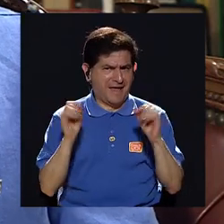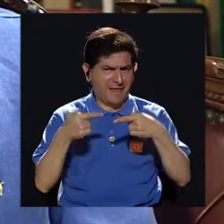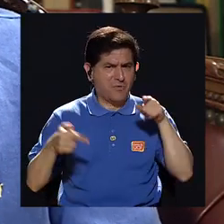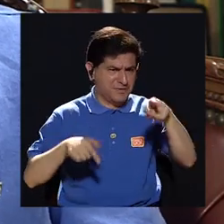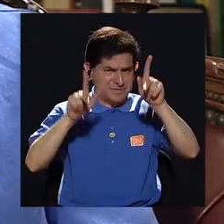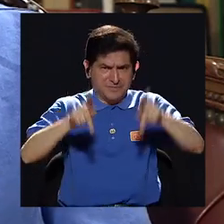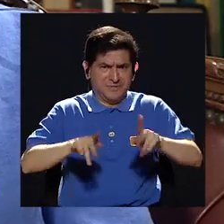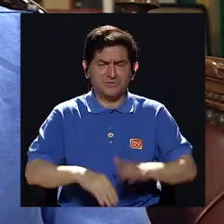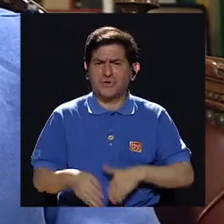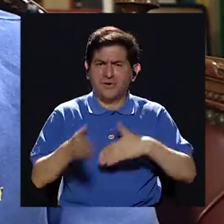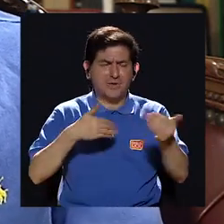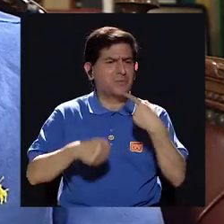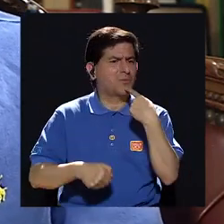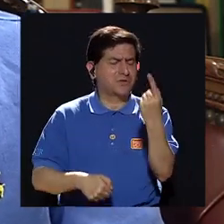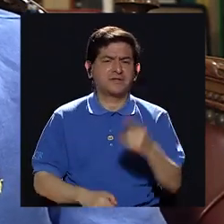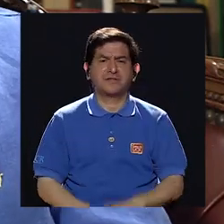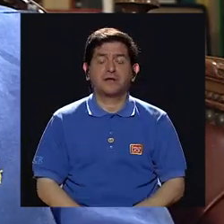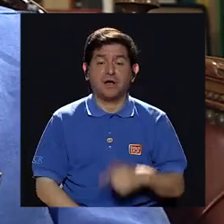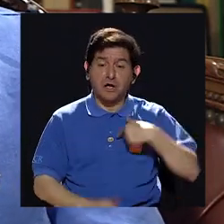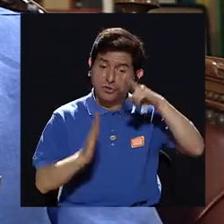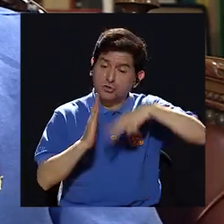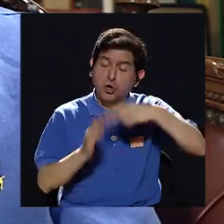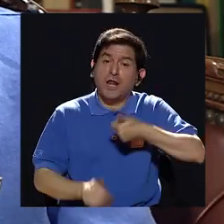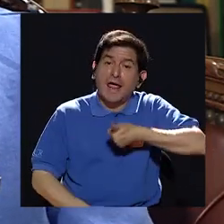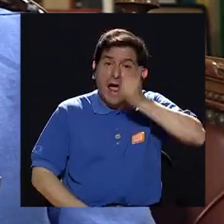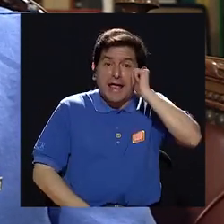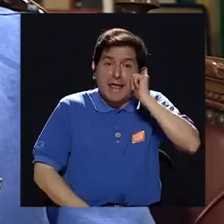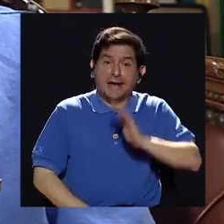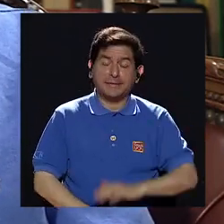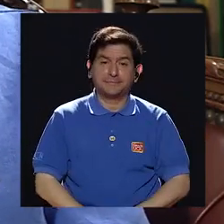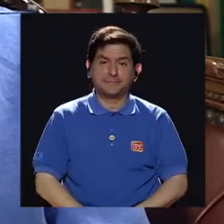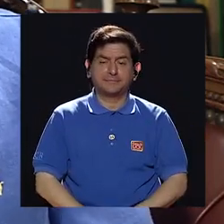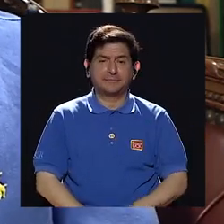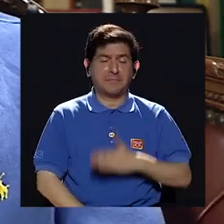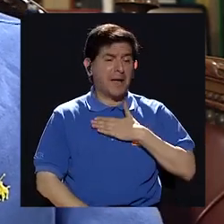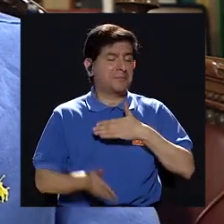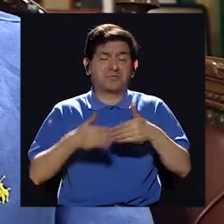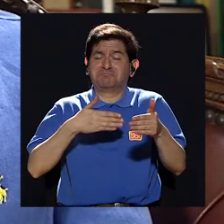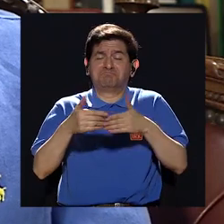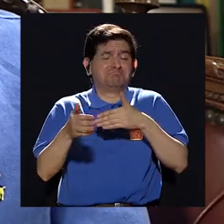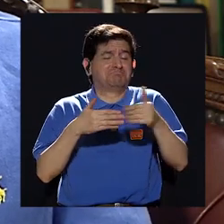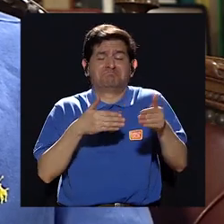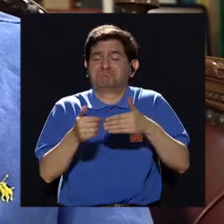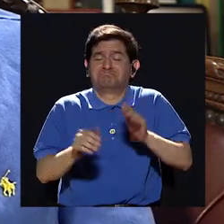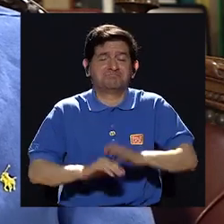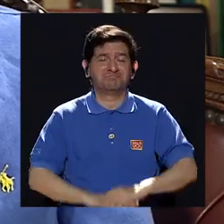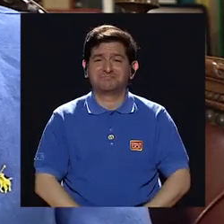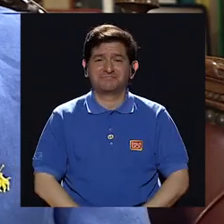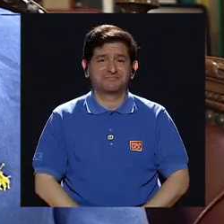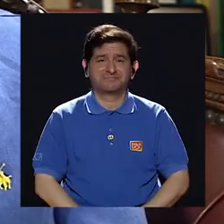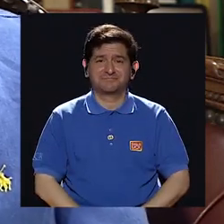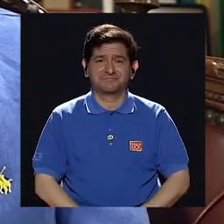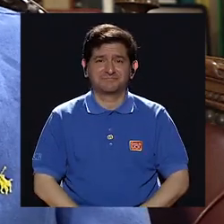con él no importa lo que diga Yo digo por lo que le di ayer A mí me es bueno a mí me es igual me es indiferente